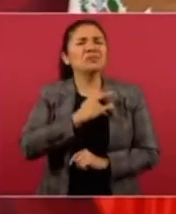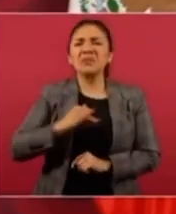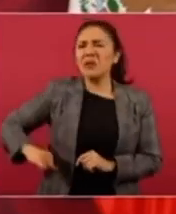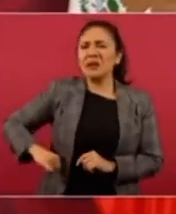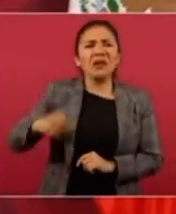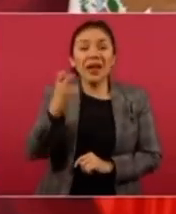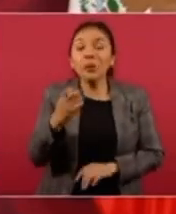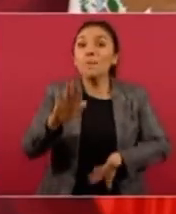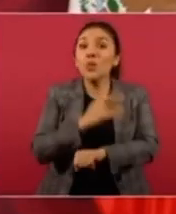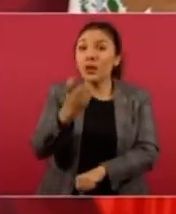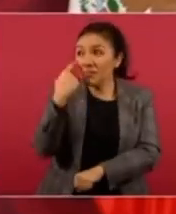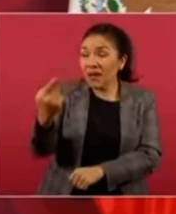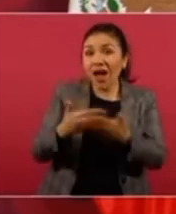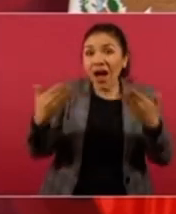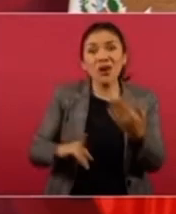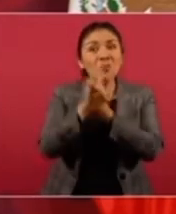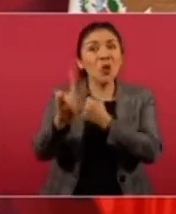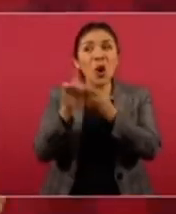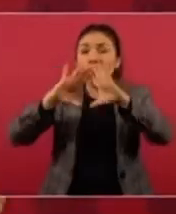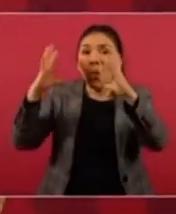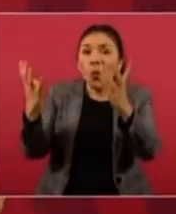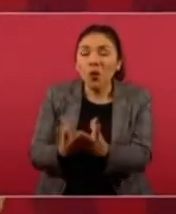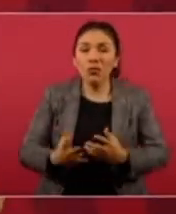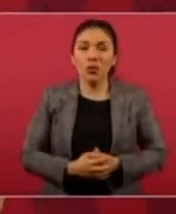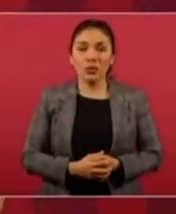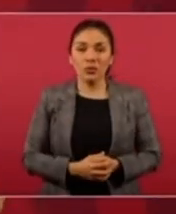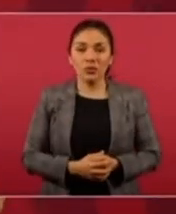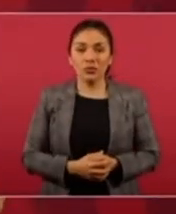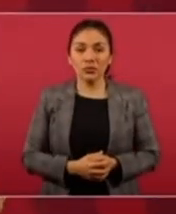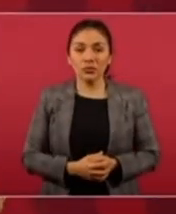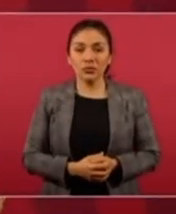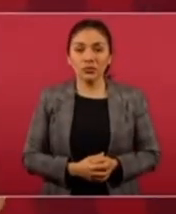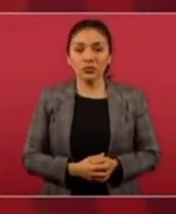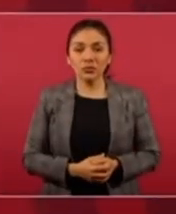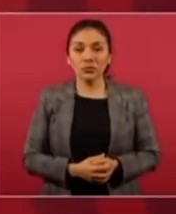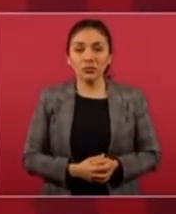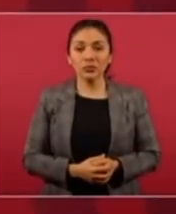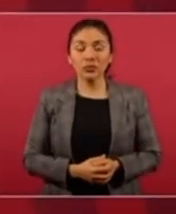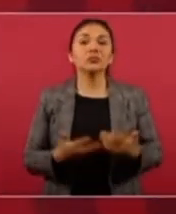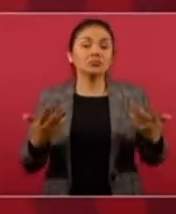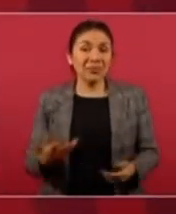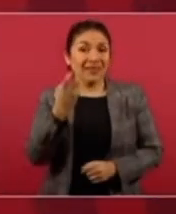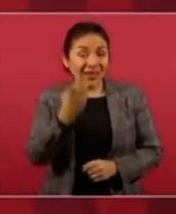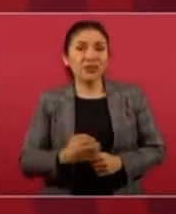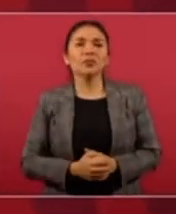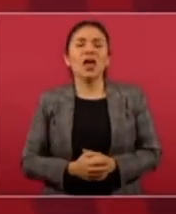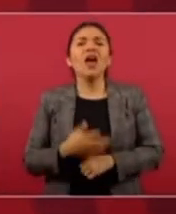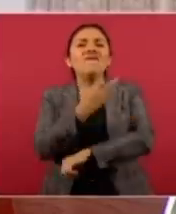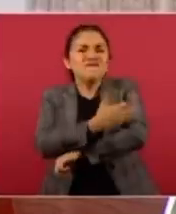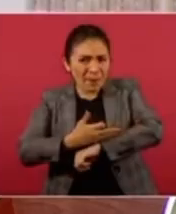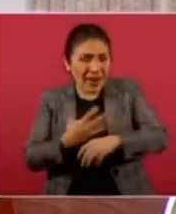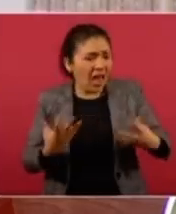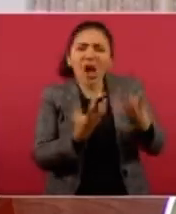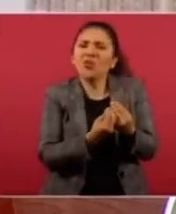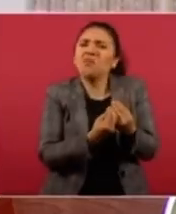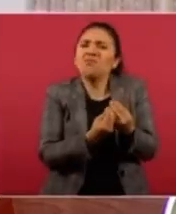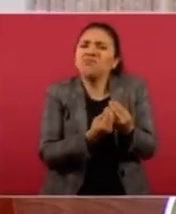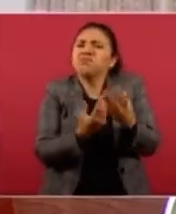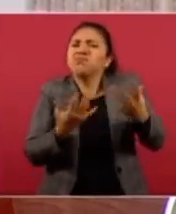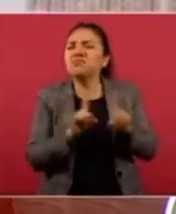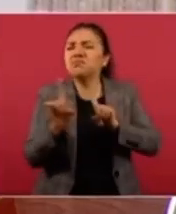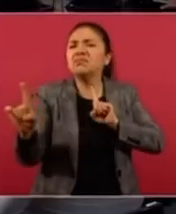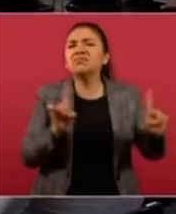estuviéramos escuchando a un sacerdote en una parroquia. Y aquí la pregunta es, ¿hasta cuándo? ¿Hasta cuándo los seguidores